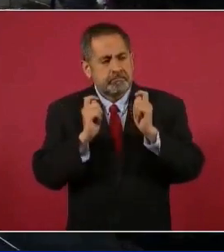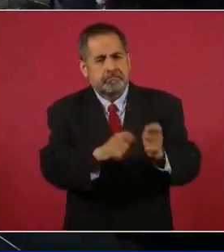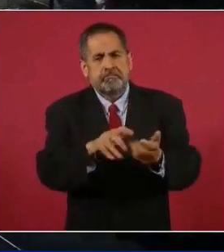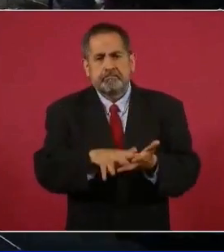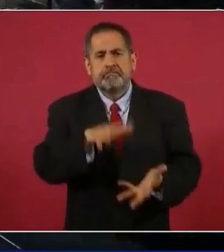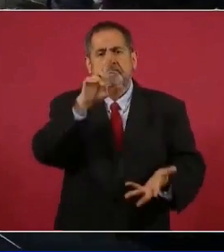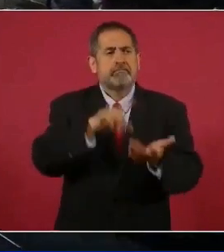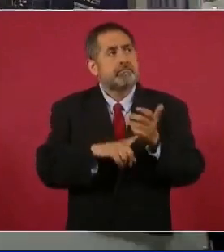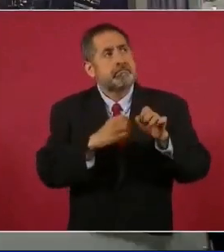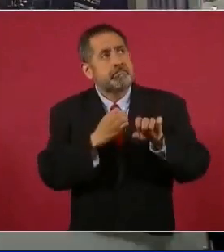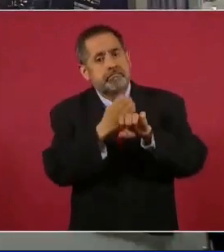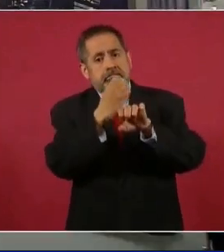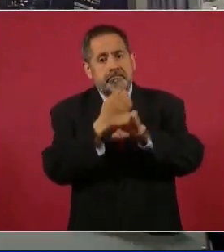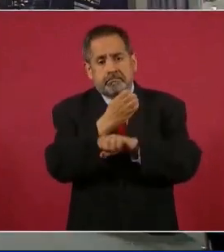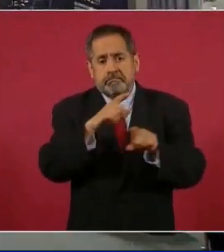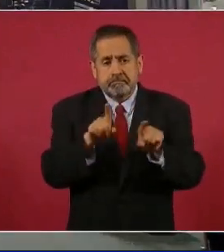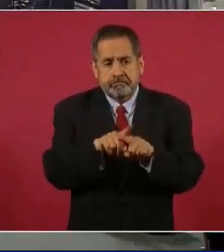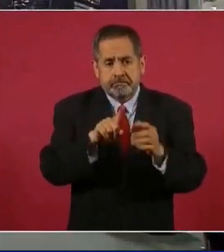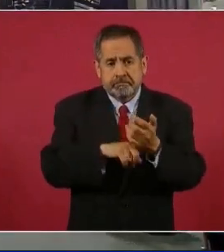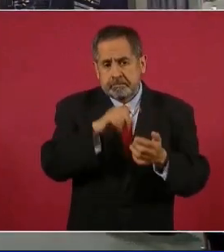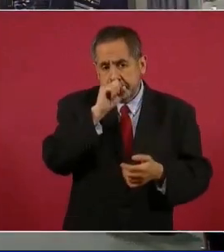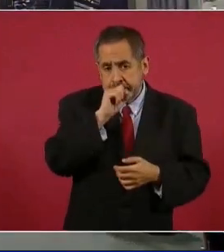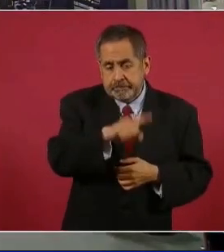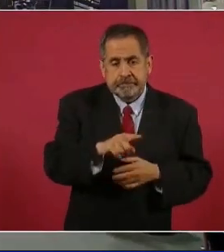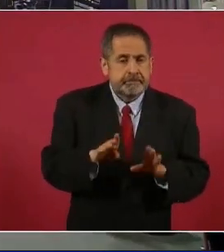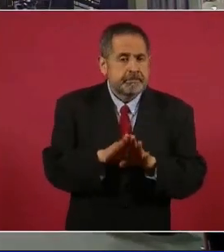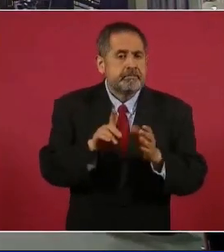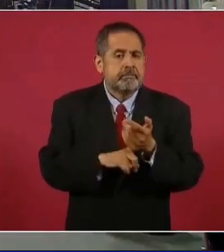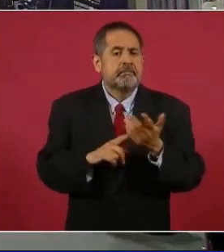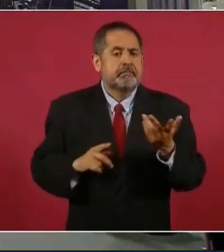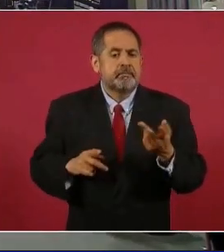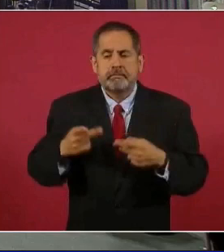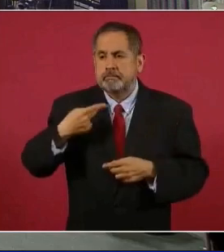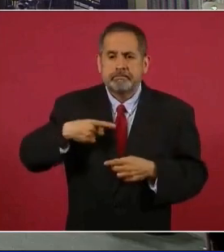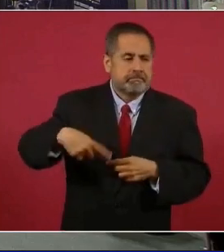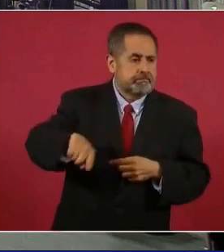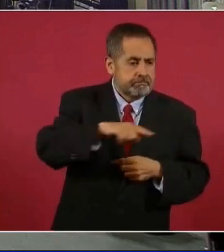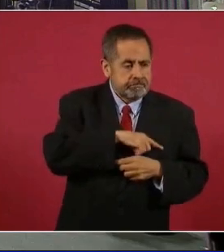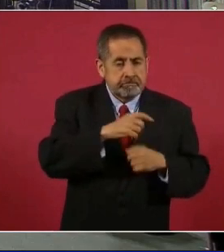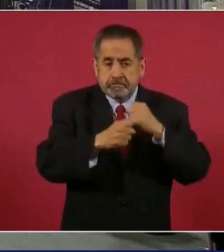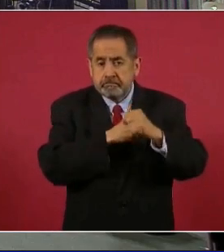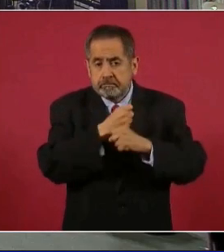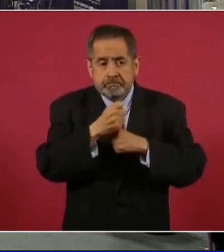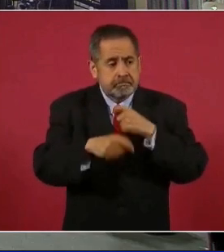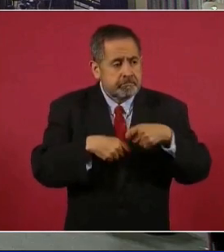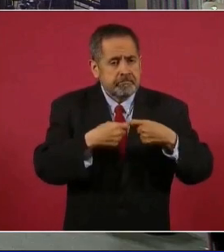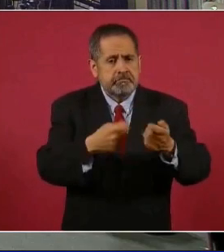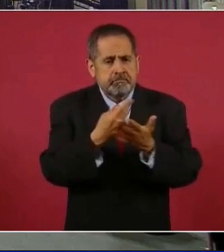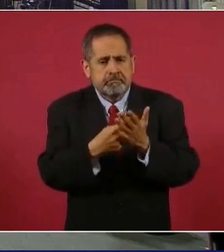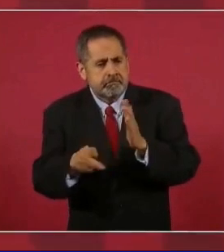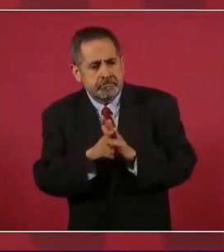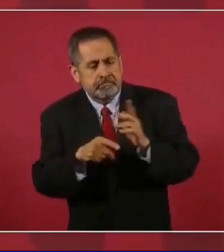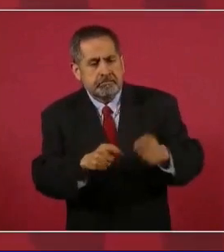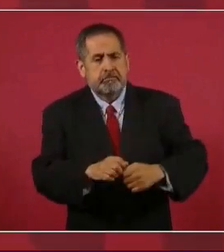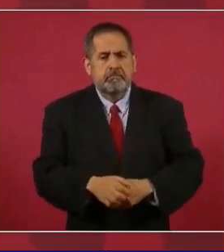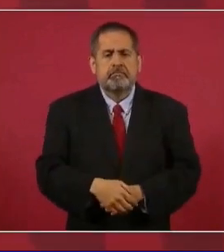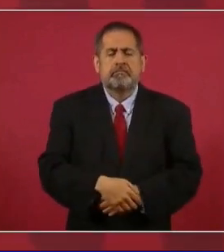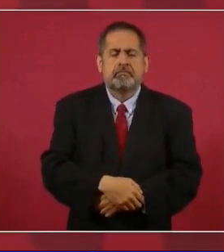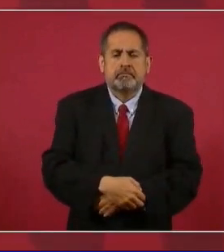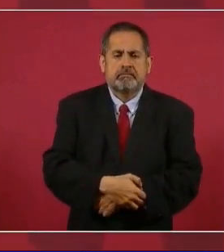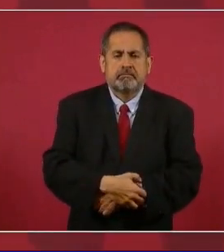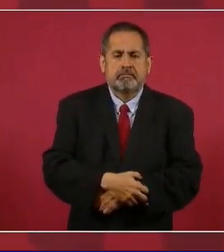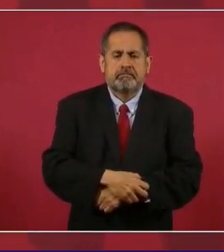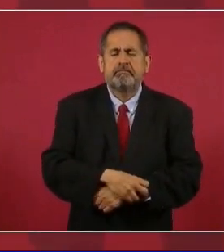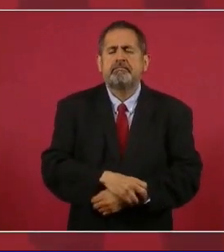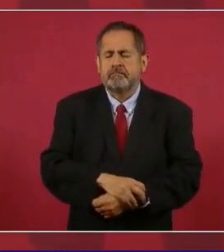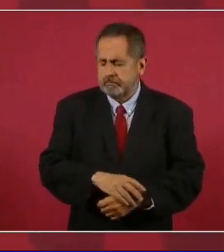mayoría de los estados que presentan este problema o al menos con el personal educativo que lleva ya varios años. Sí, se va basificando. En